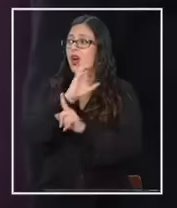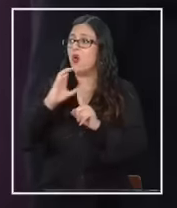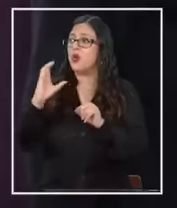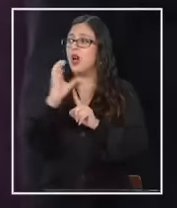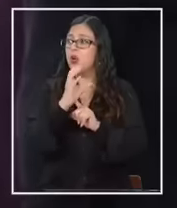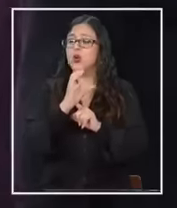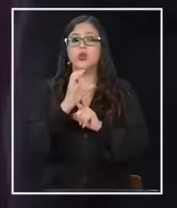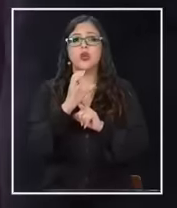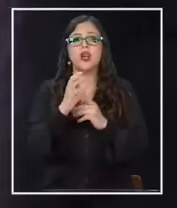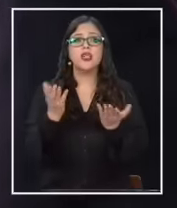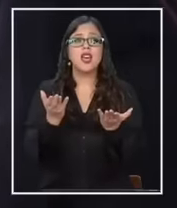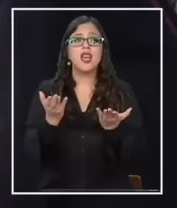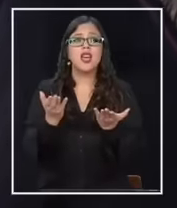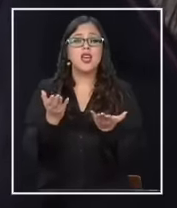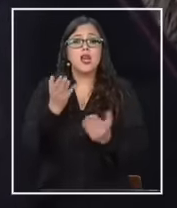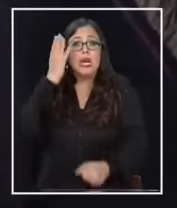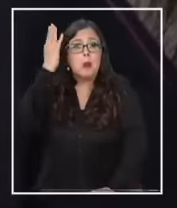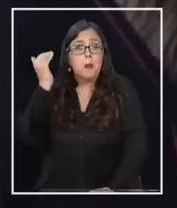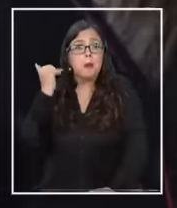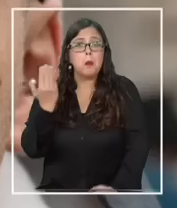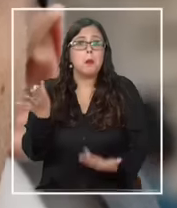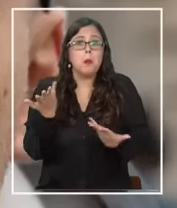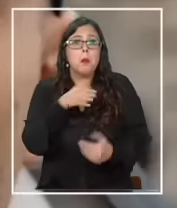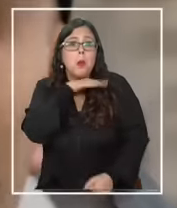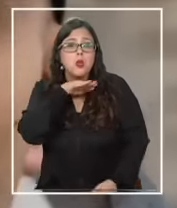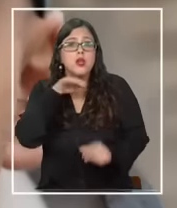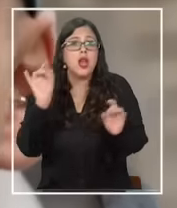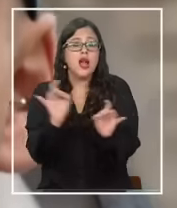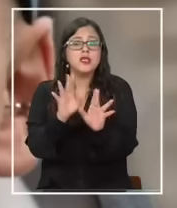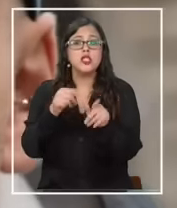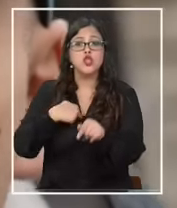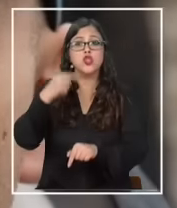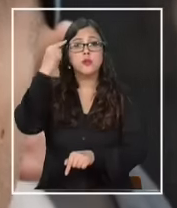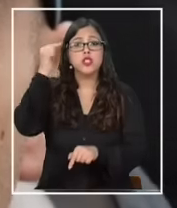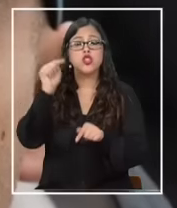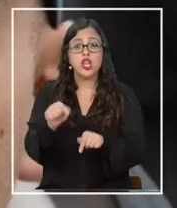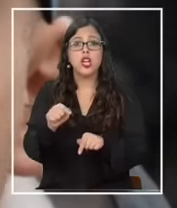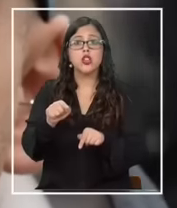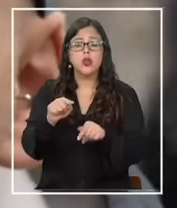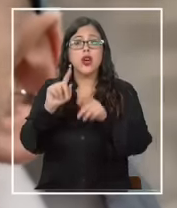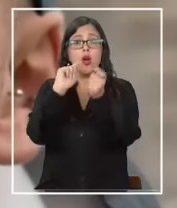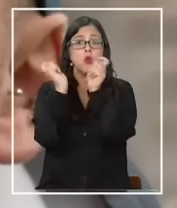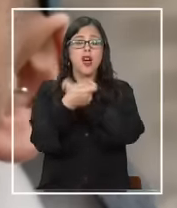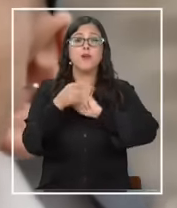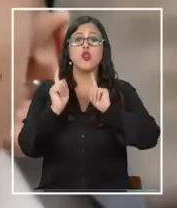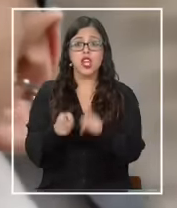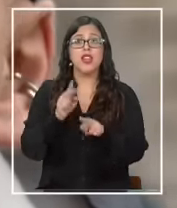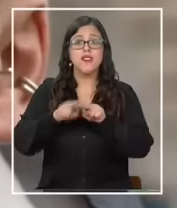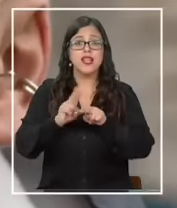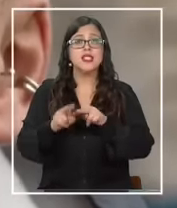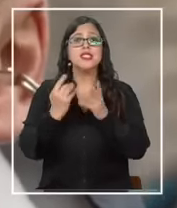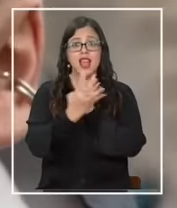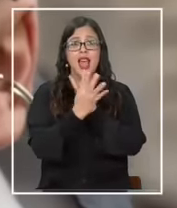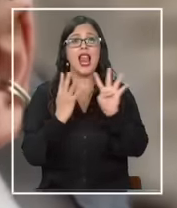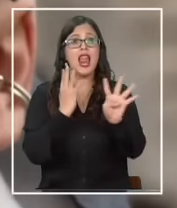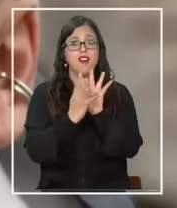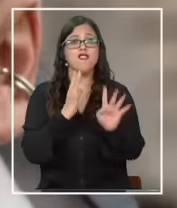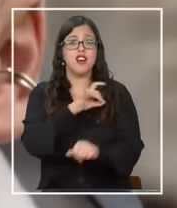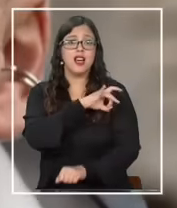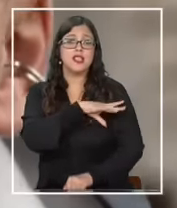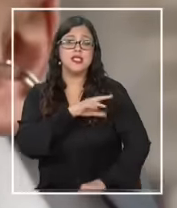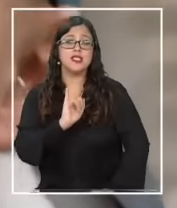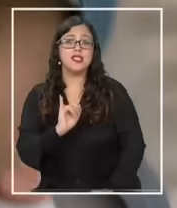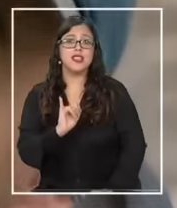quizá ellos no tenían o que no sabían o que no se podía utilizar así creo que esto es un cambio que se debería hacer en todas las ferias de chile